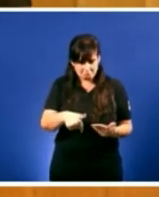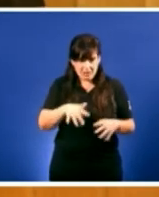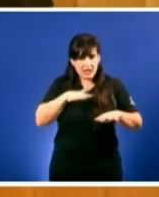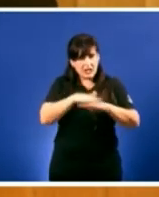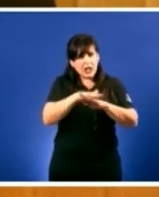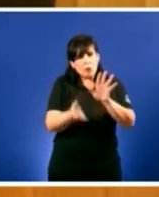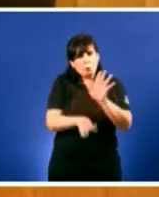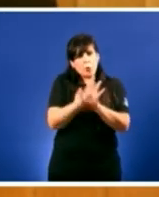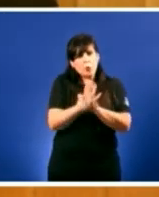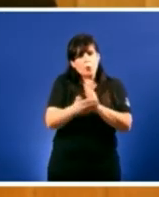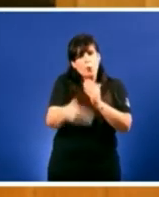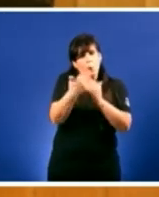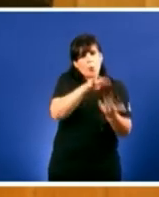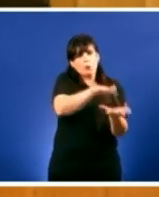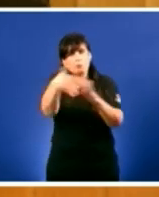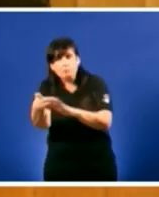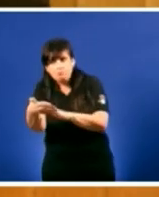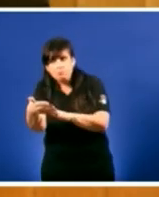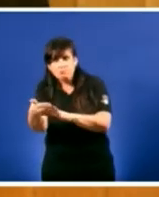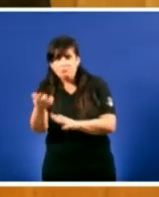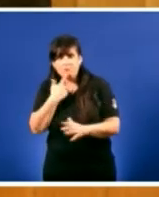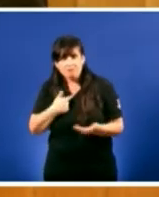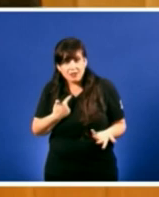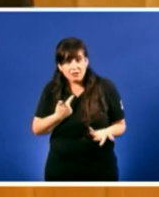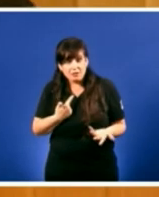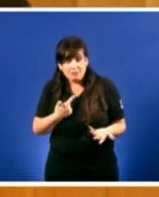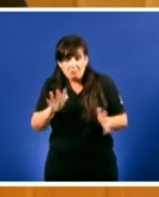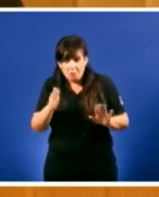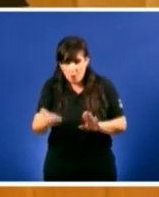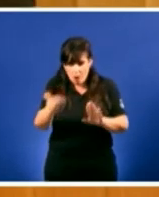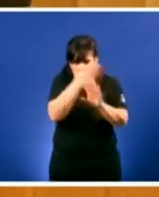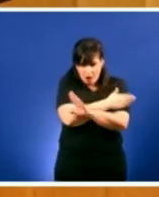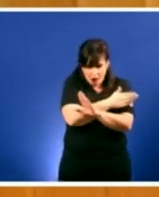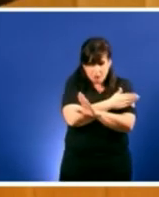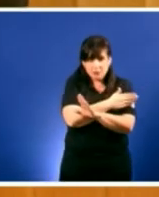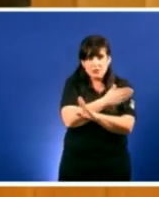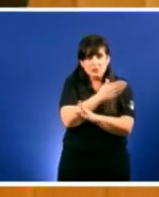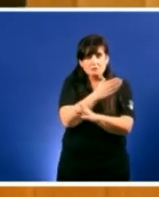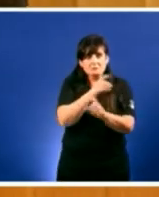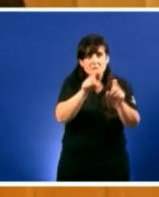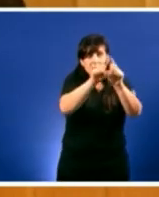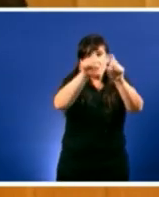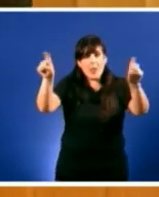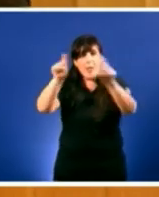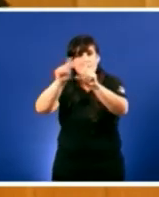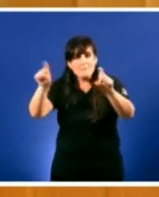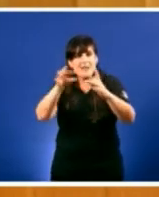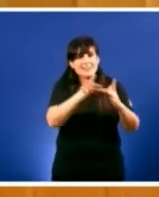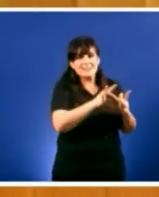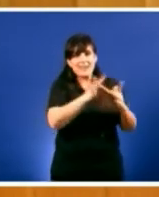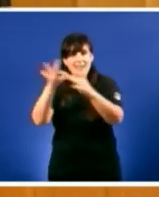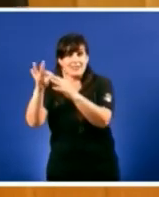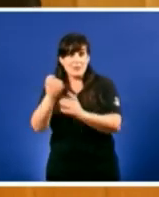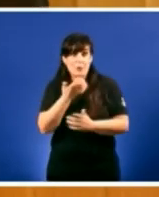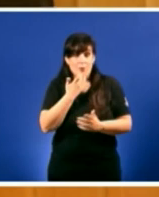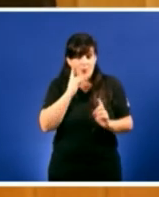productivo cando cando asistiu de espectador a perda da nosa empresa punteira no eido das